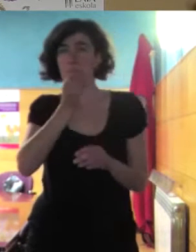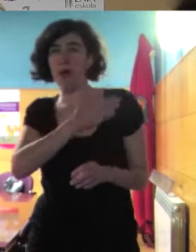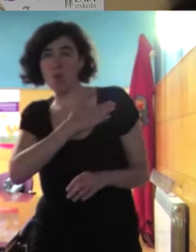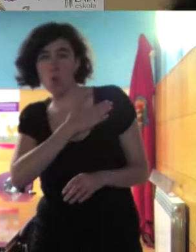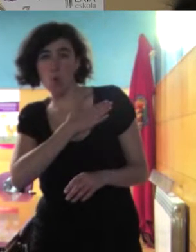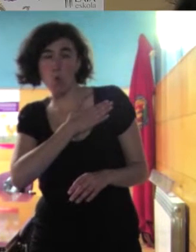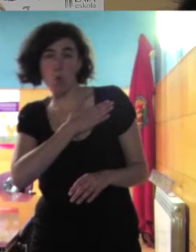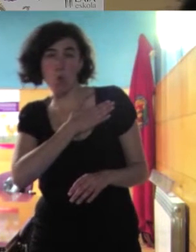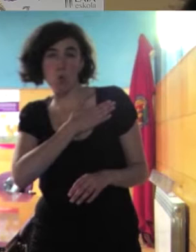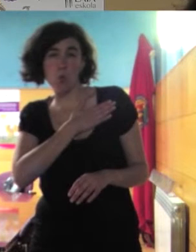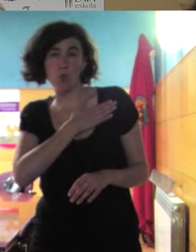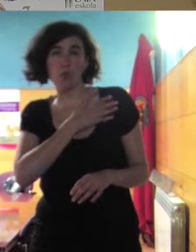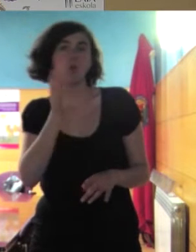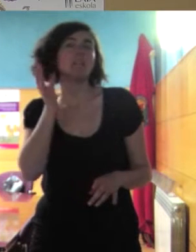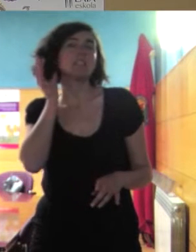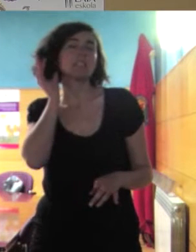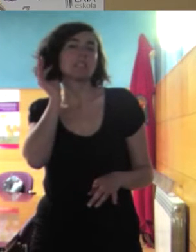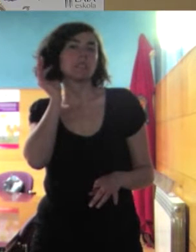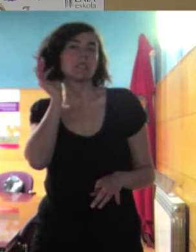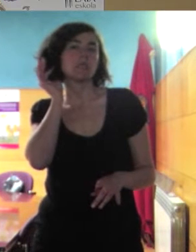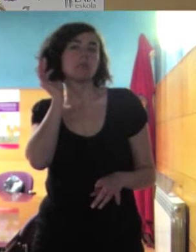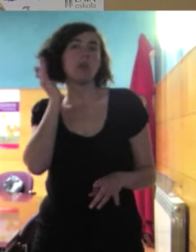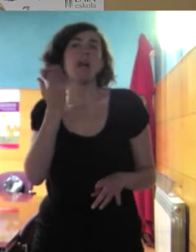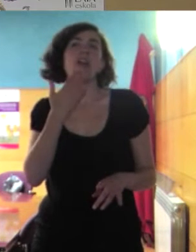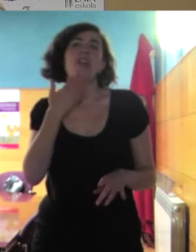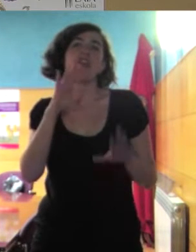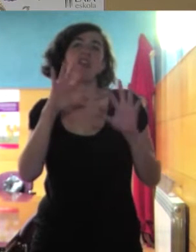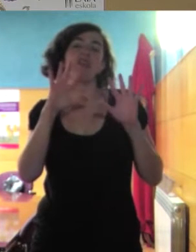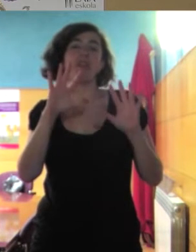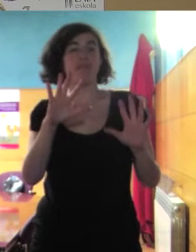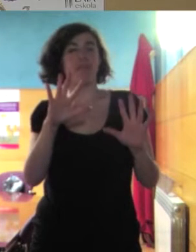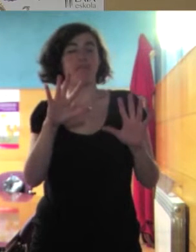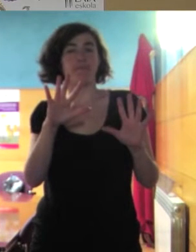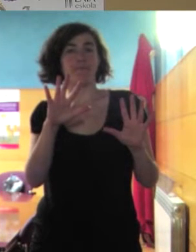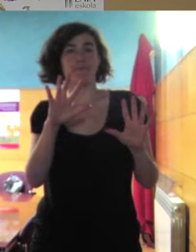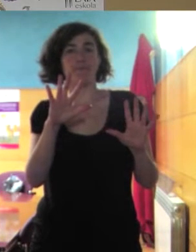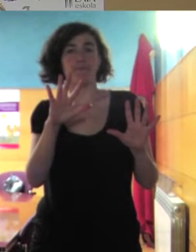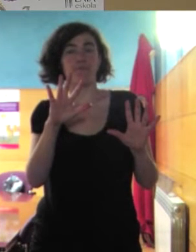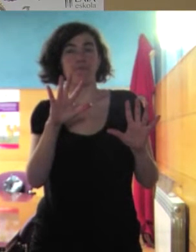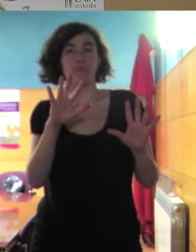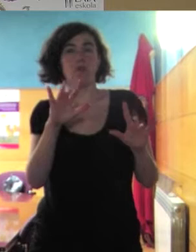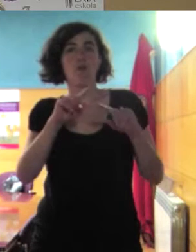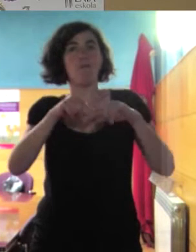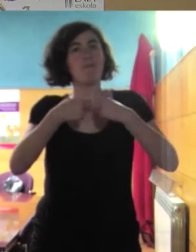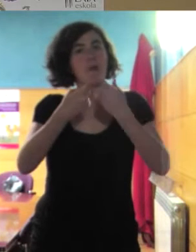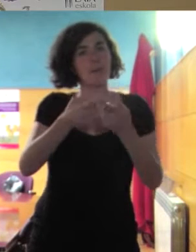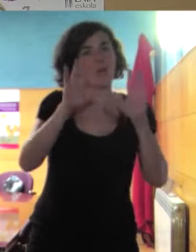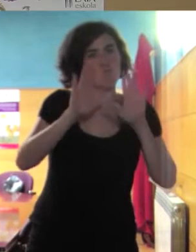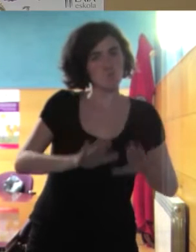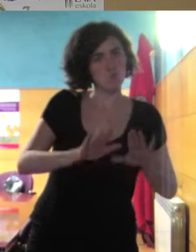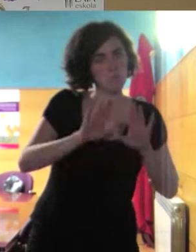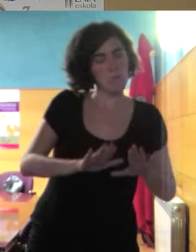que ocurrió que una chavala de de 10 años de familia musulmana